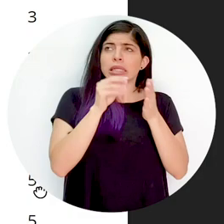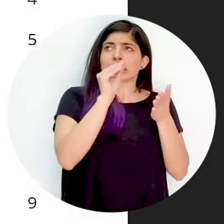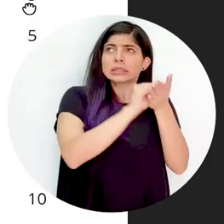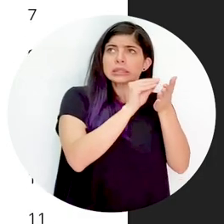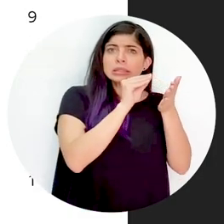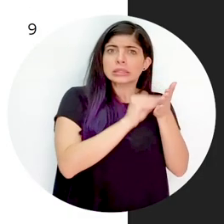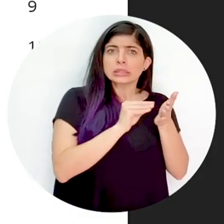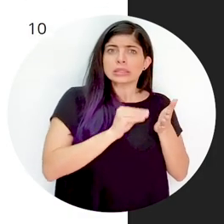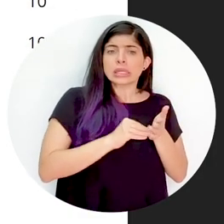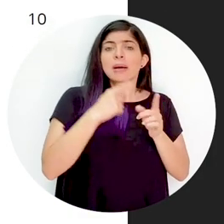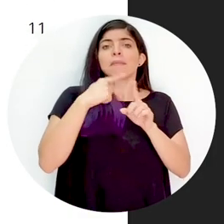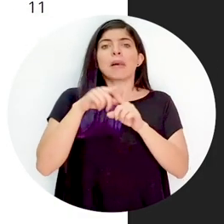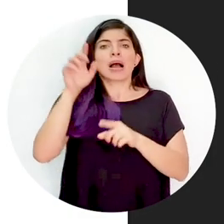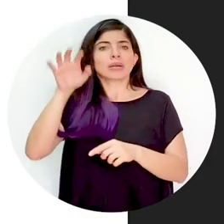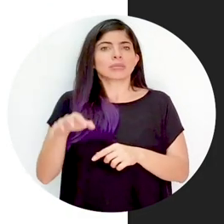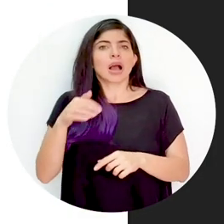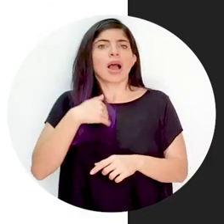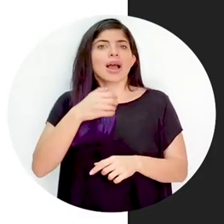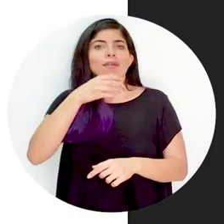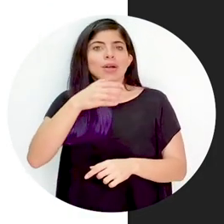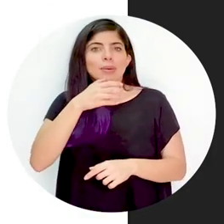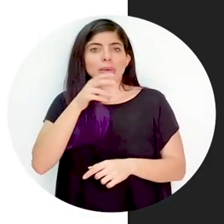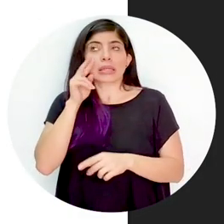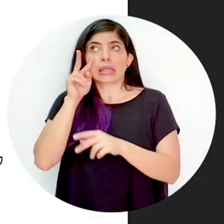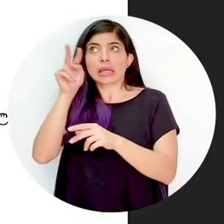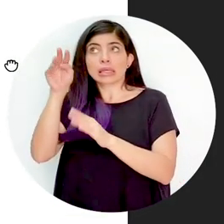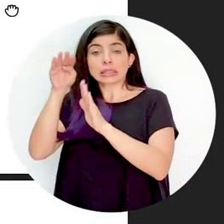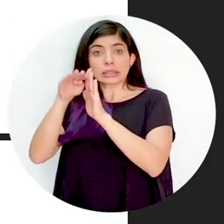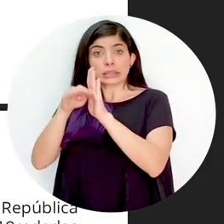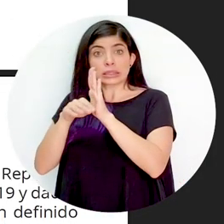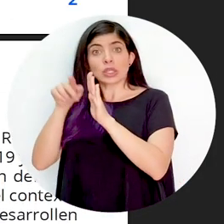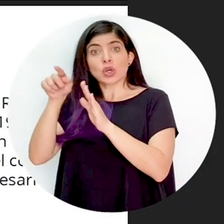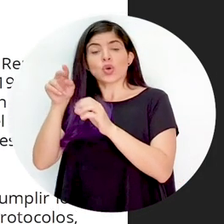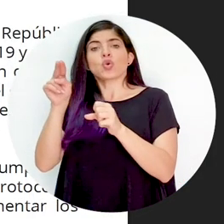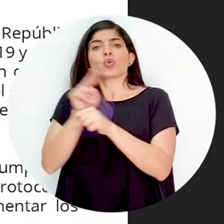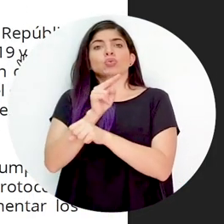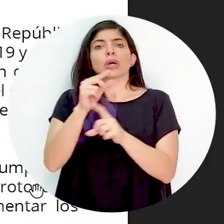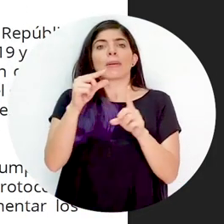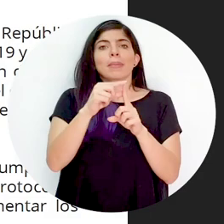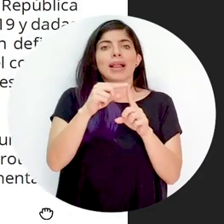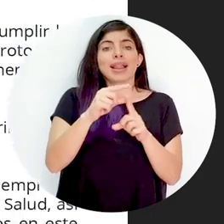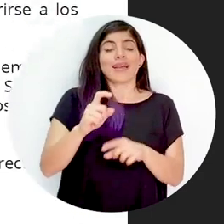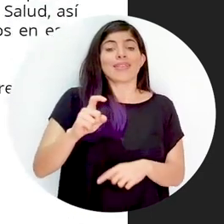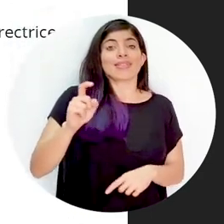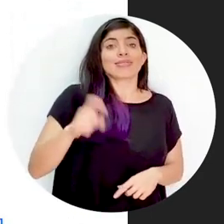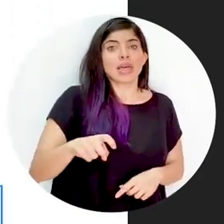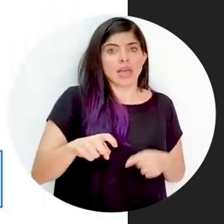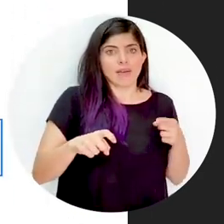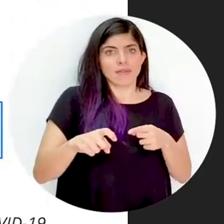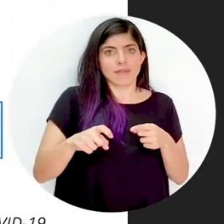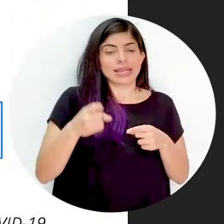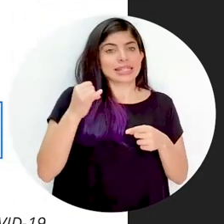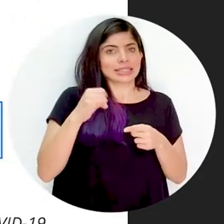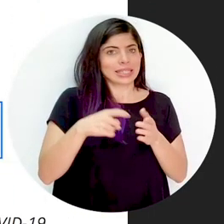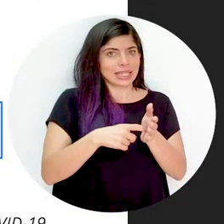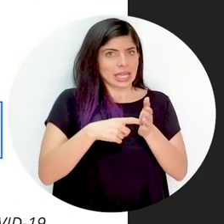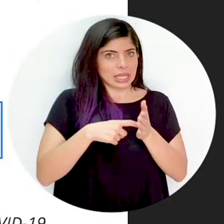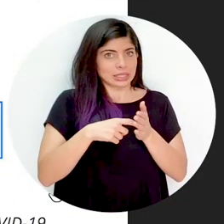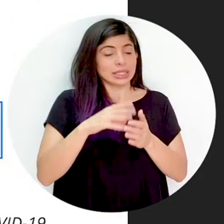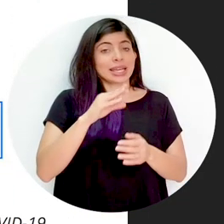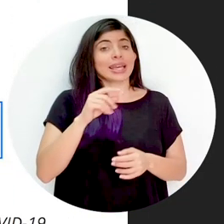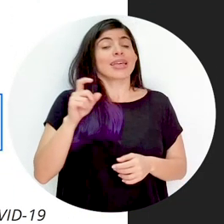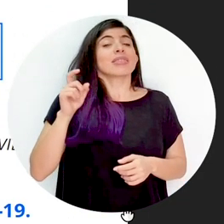requerimientos con algunas recomendaciones. En este protocolo, se utiliza la palabra DEBE cuando se establece algún